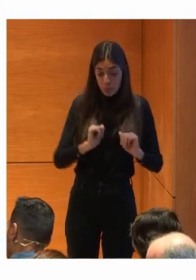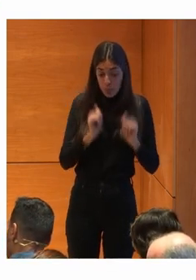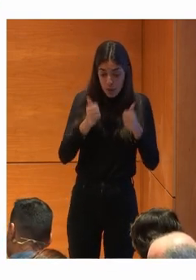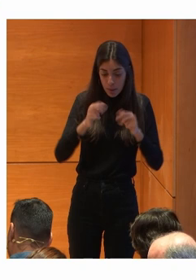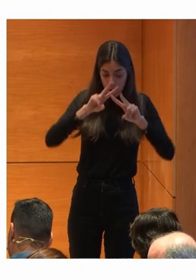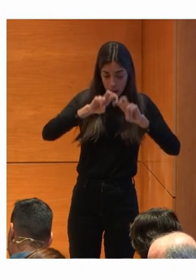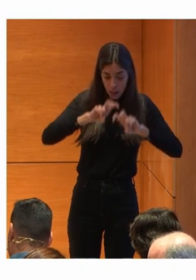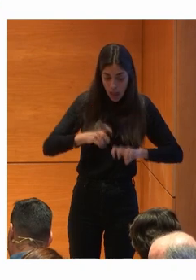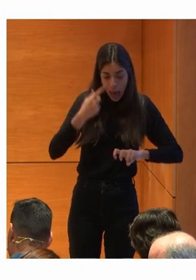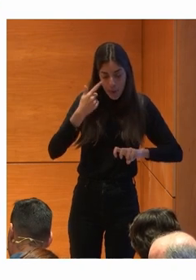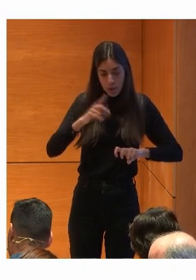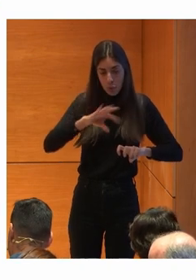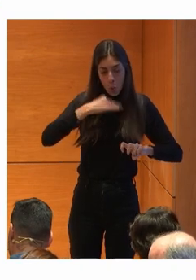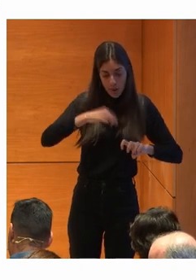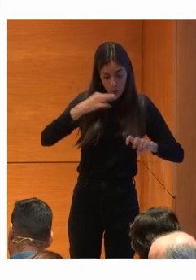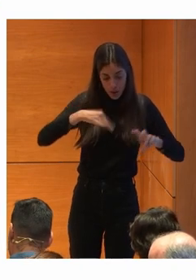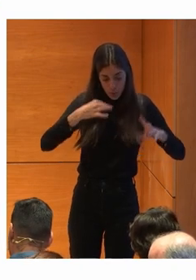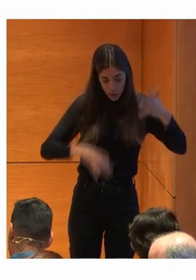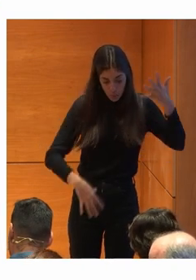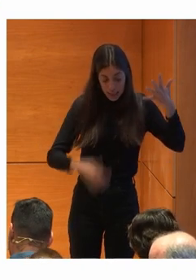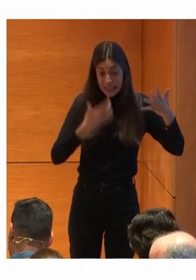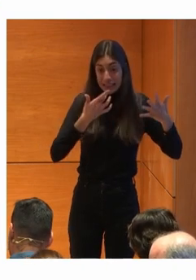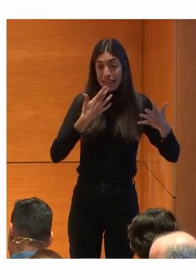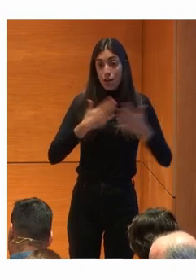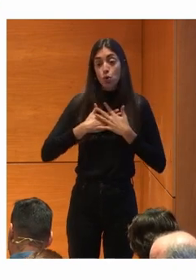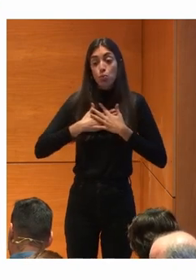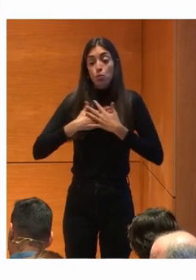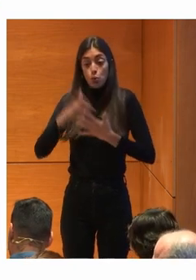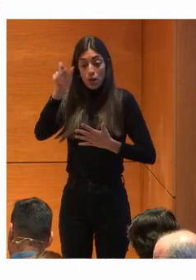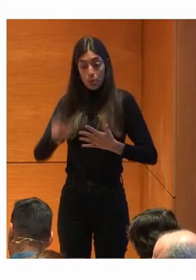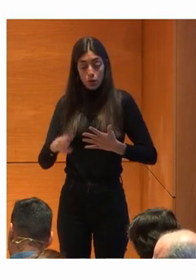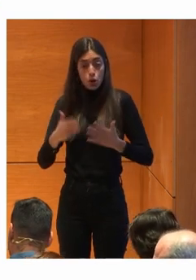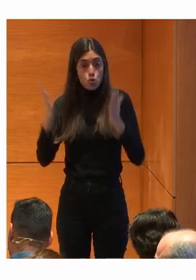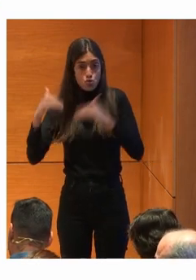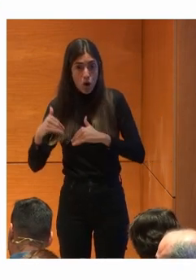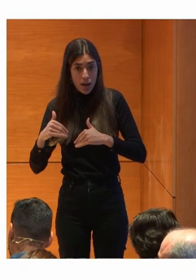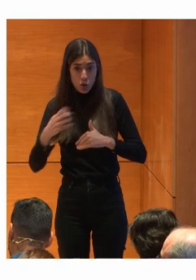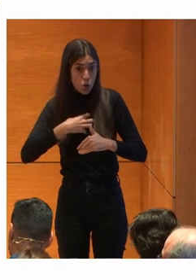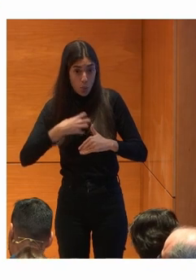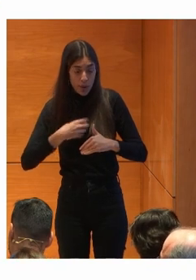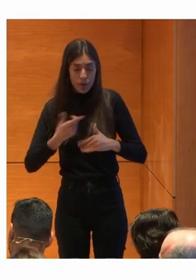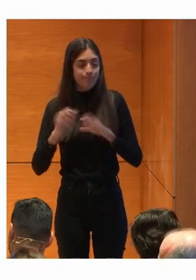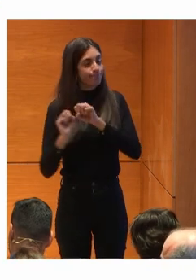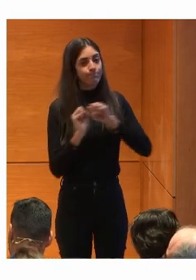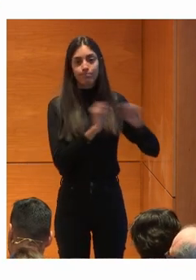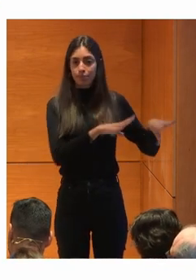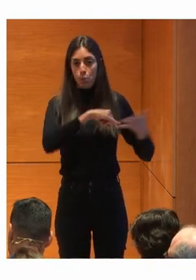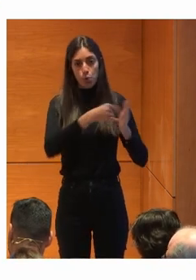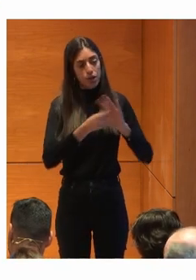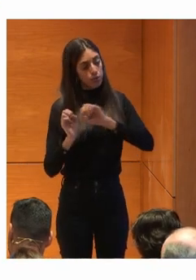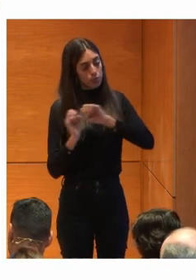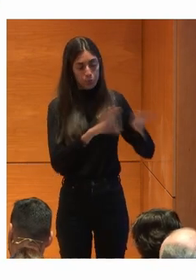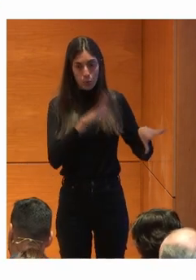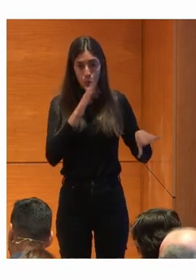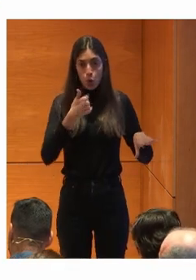indagar Qué posibilidades tenía No era sostenible Con personas voluntarias Íbamos a renunciar a ello No nos planteábamos Un proyecto